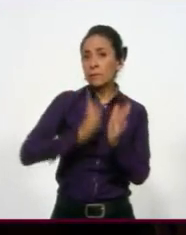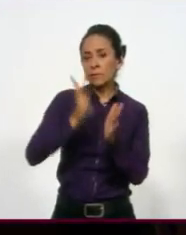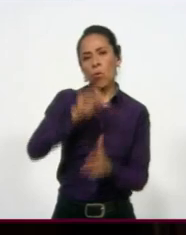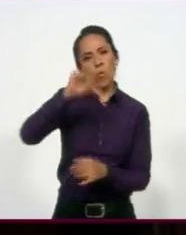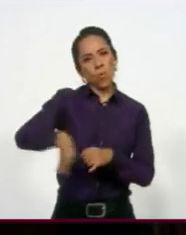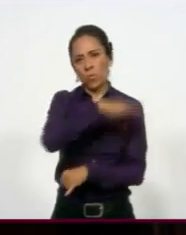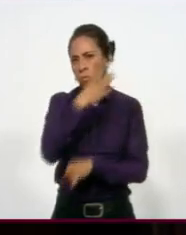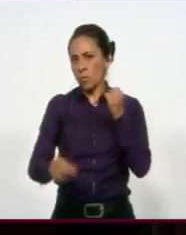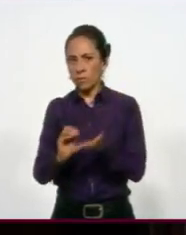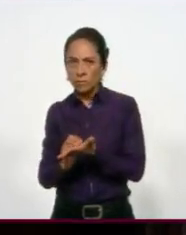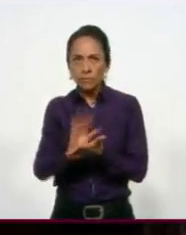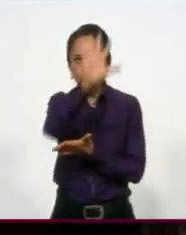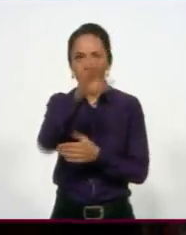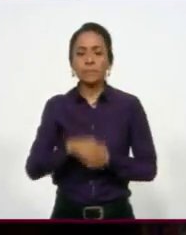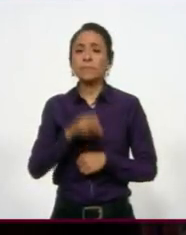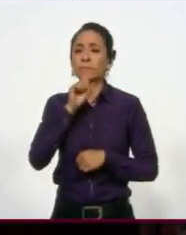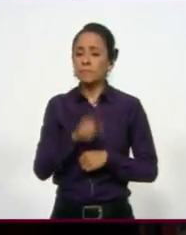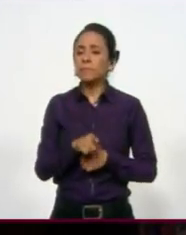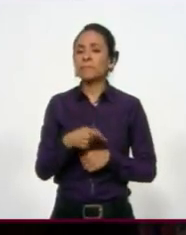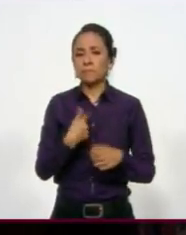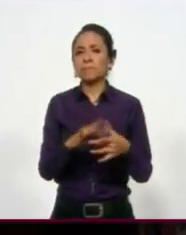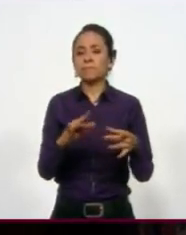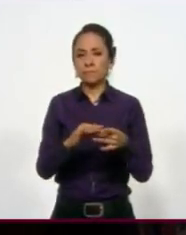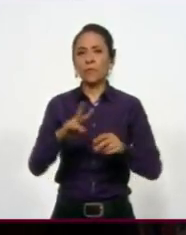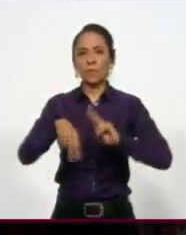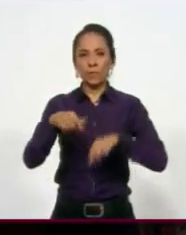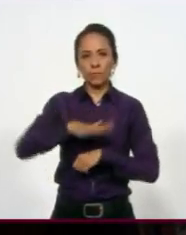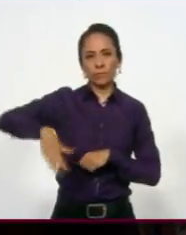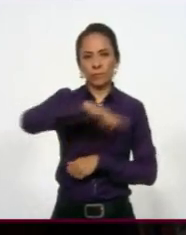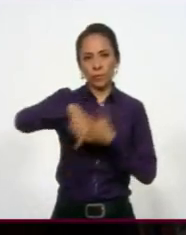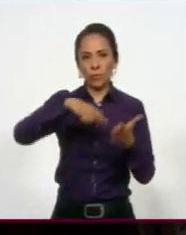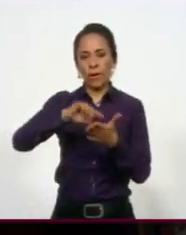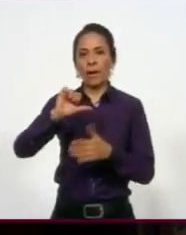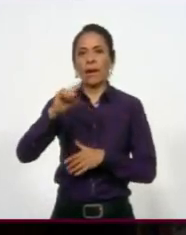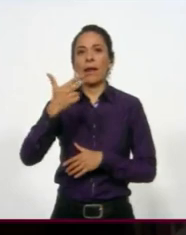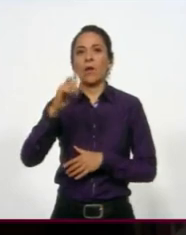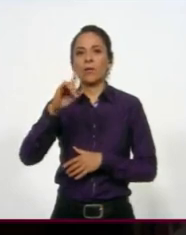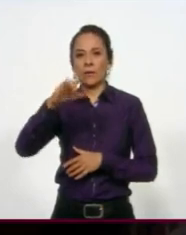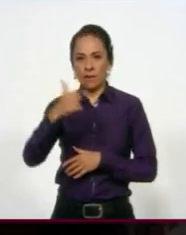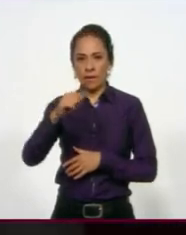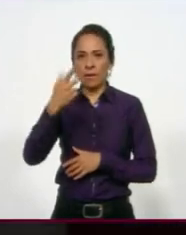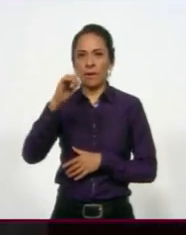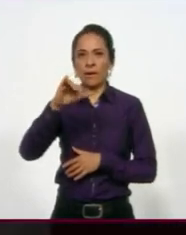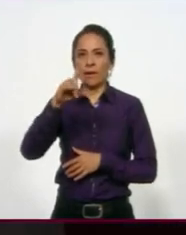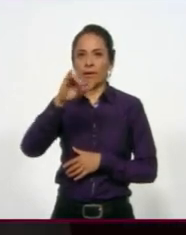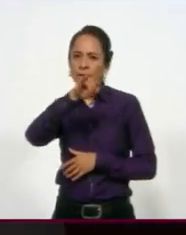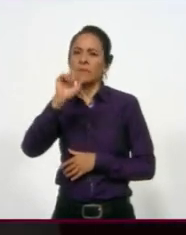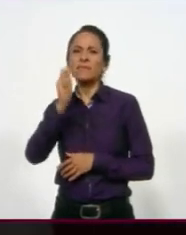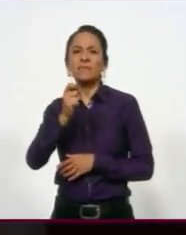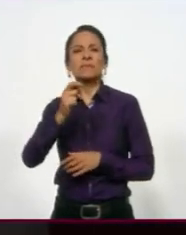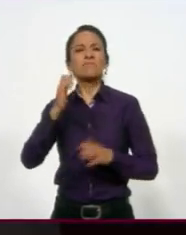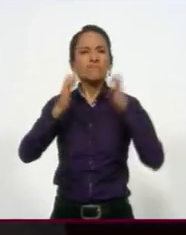última proyección. Y en este marco te comento que asistimos a la Alhóndiga de Granaditas, donde tuvimos ocasión de grabar distintas